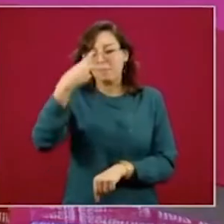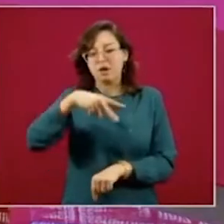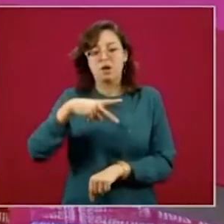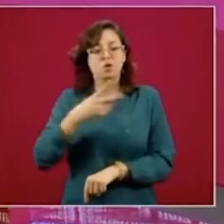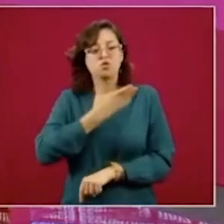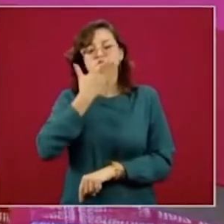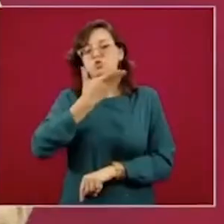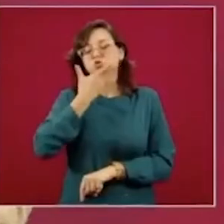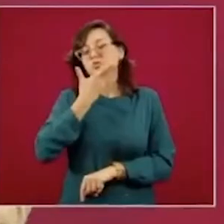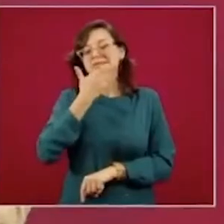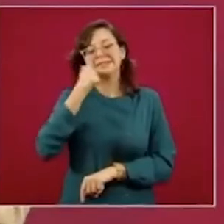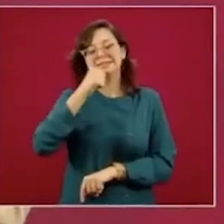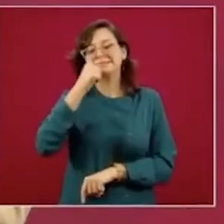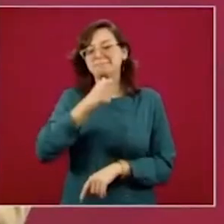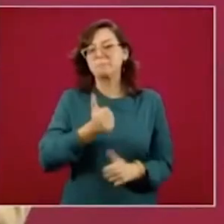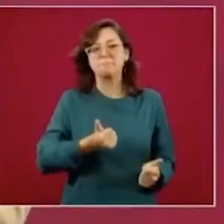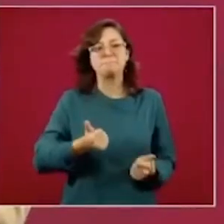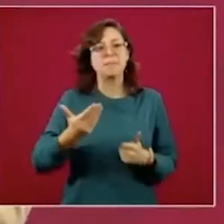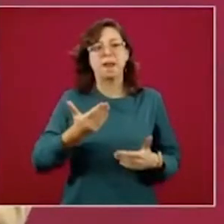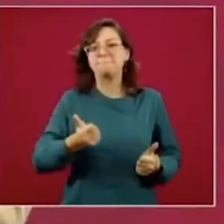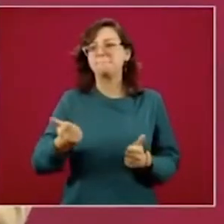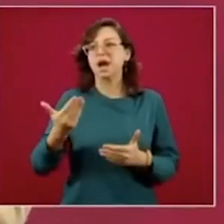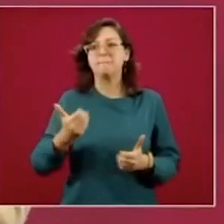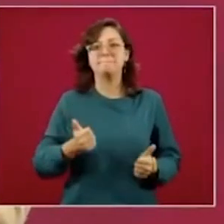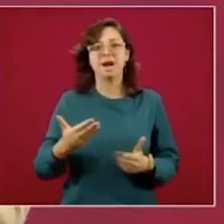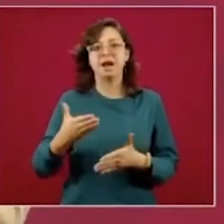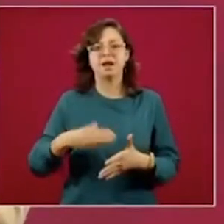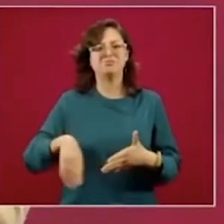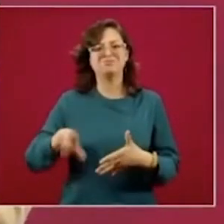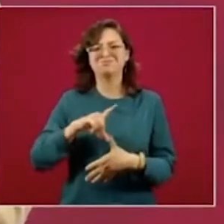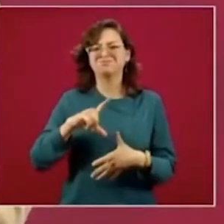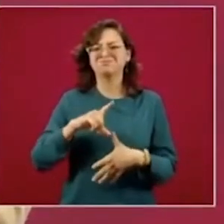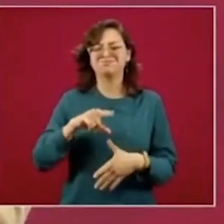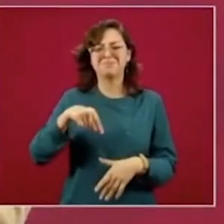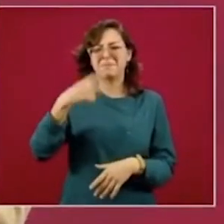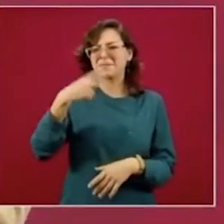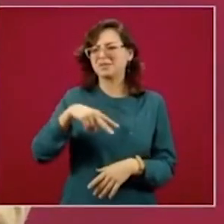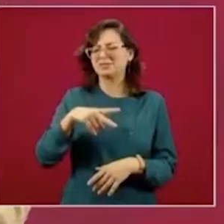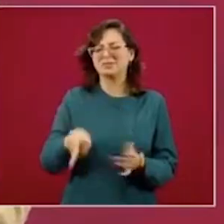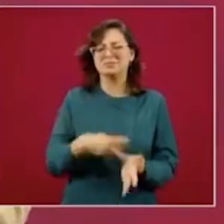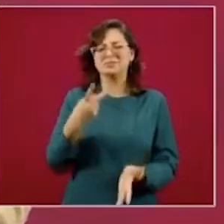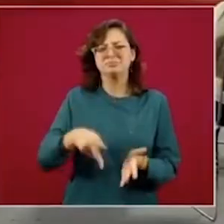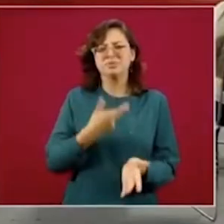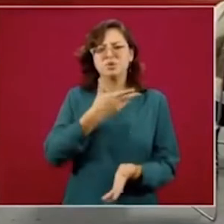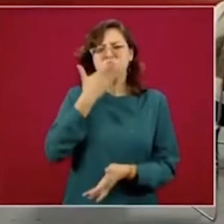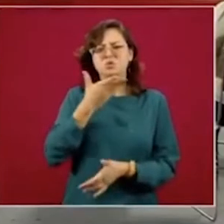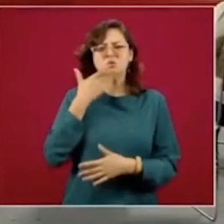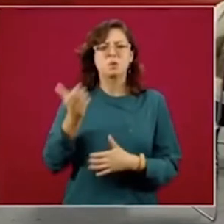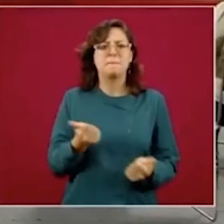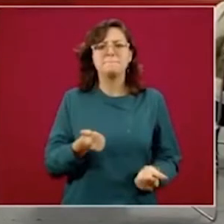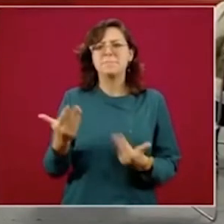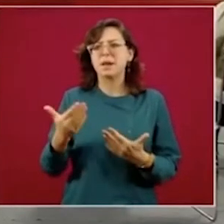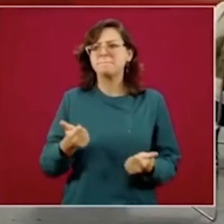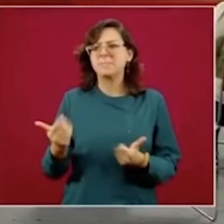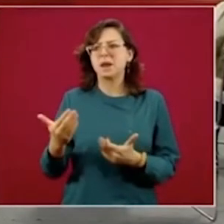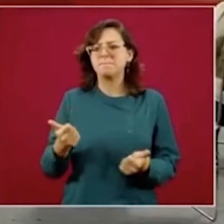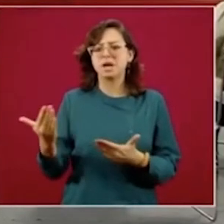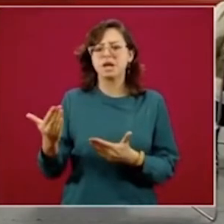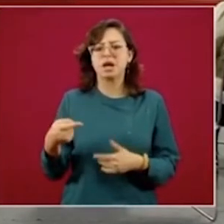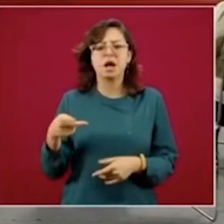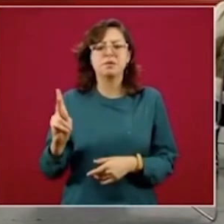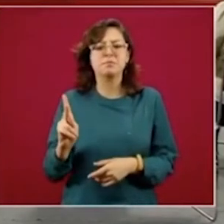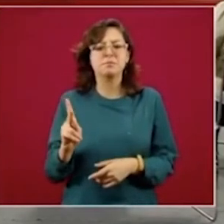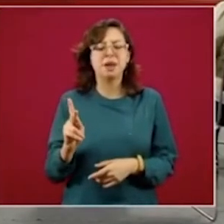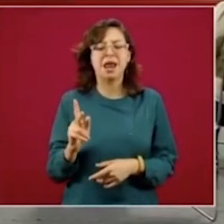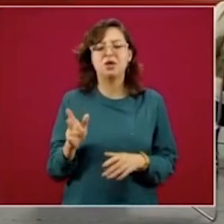de los países que más exportan, bueno, en América Latina sin duda el que más, pero estamos muy concentrados en términos de mercados, en